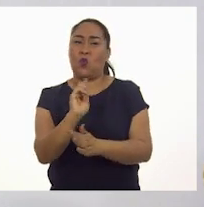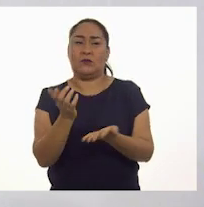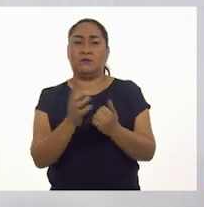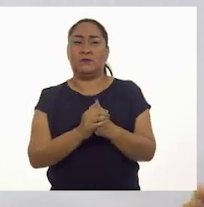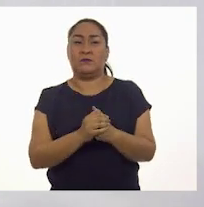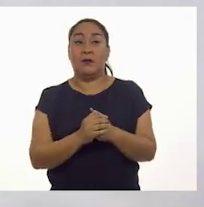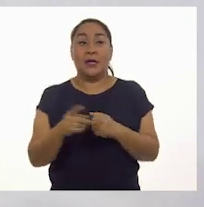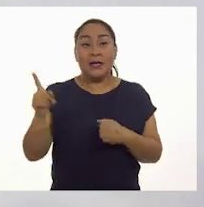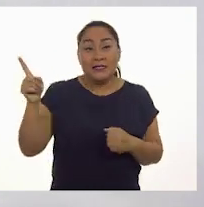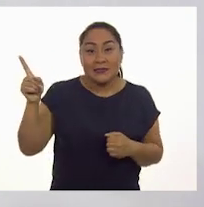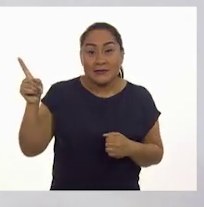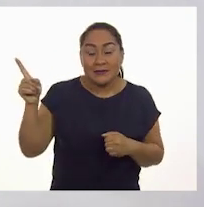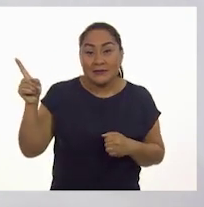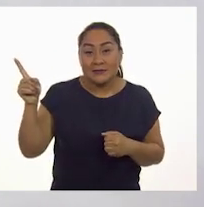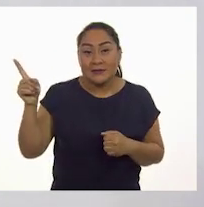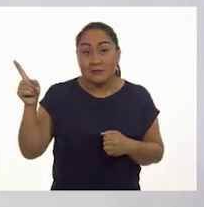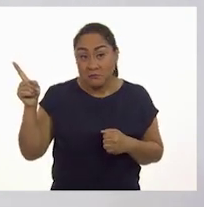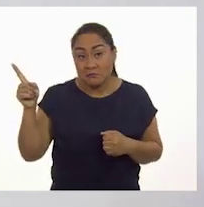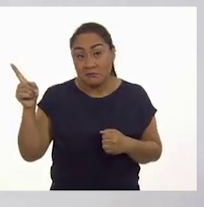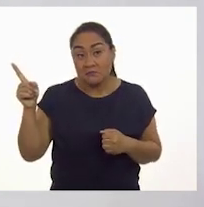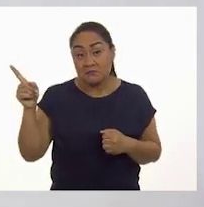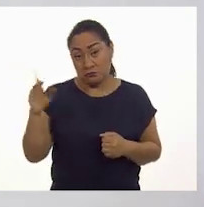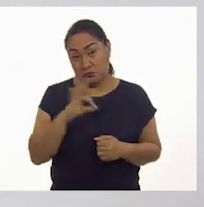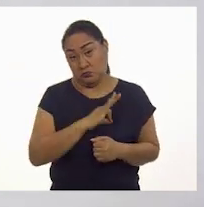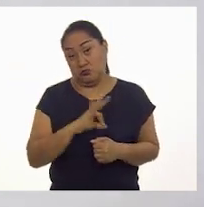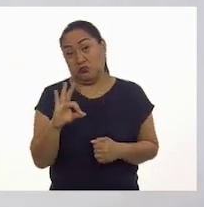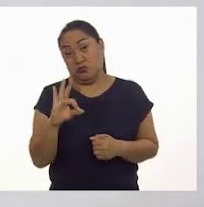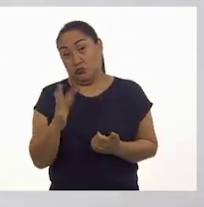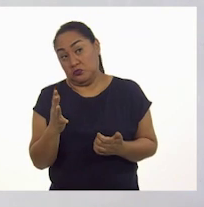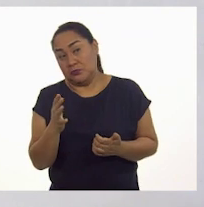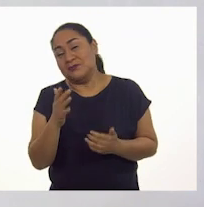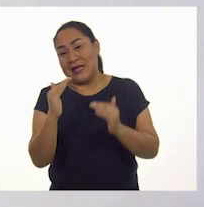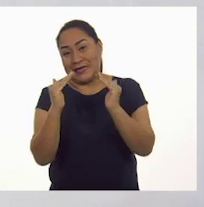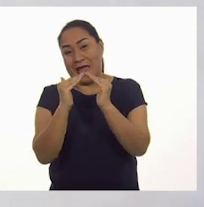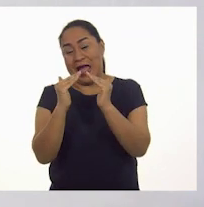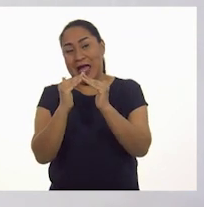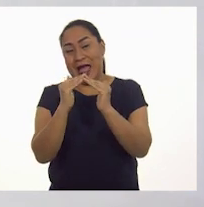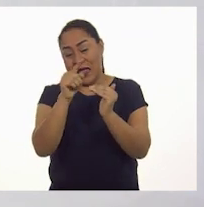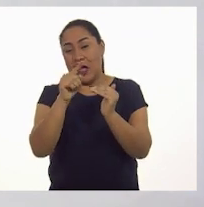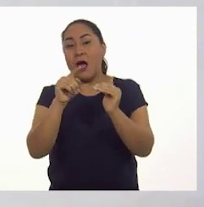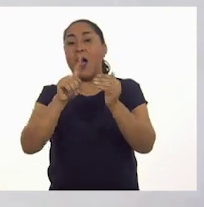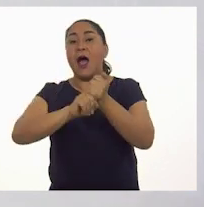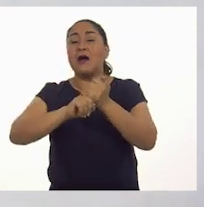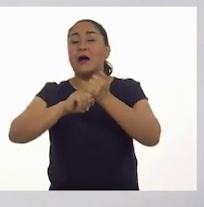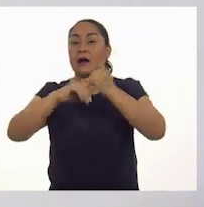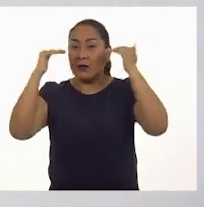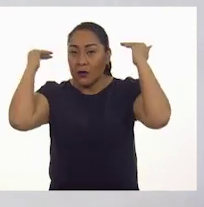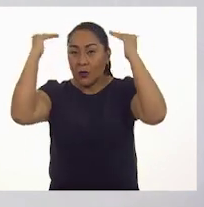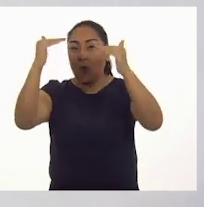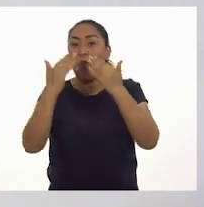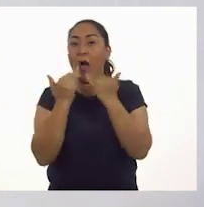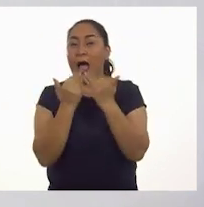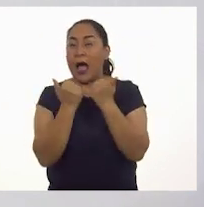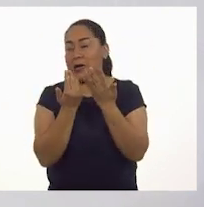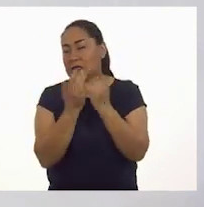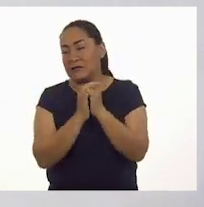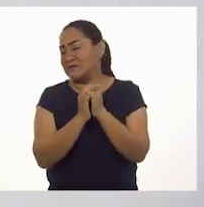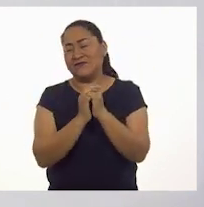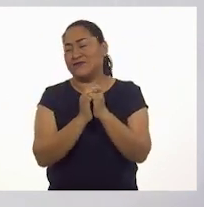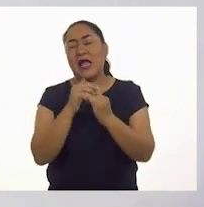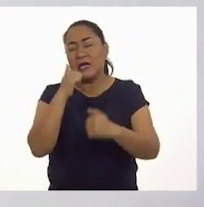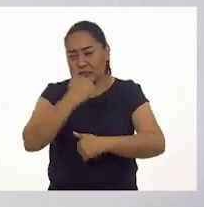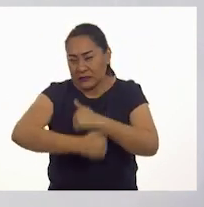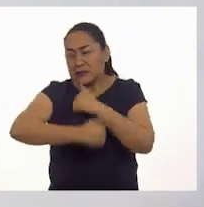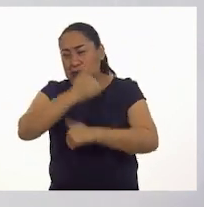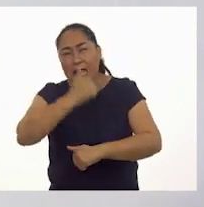Ay, ¿y qué tal esta? Esta todavía no tiene techo. Esa podría ser la número uno, ¿cierto? A ver, sigamos viendo.